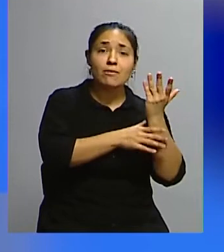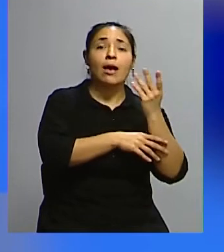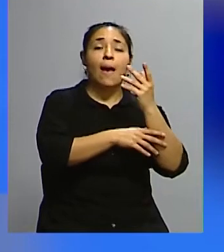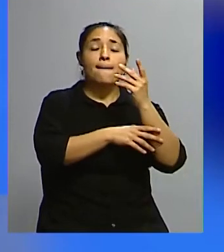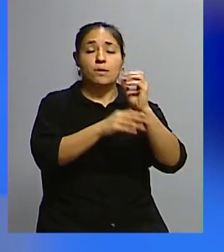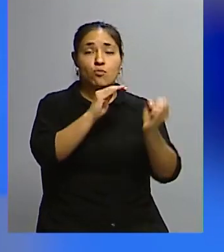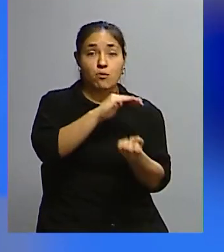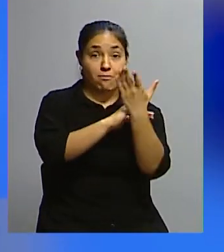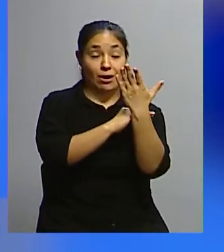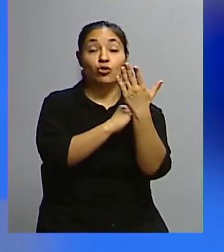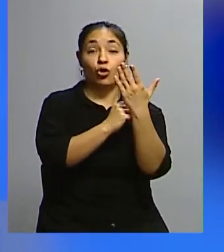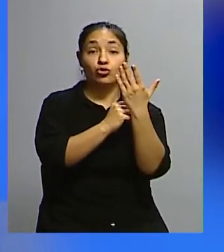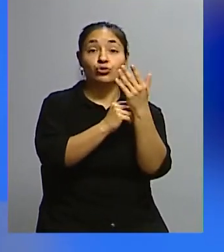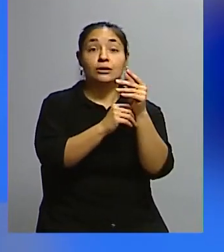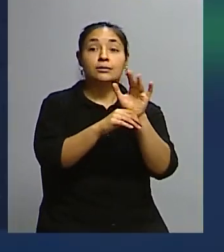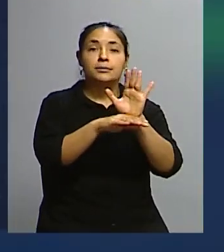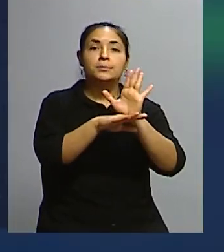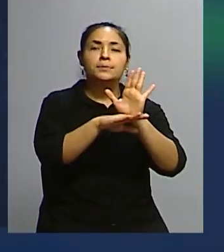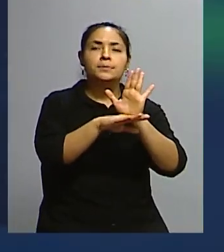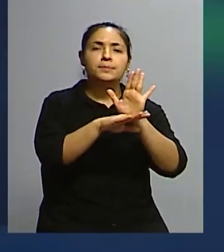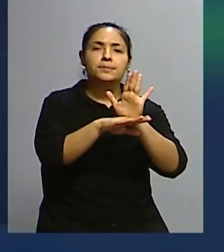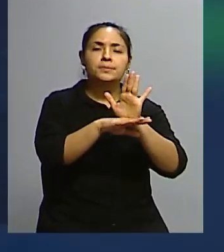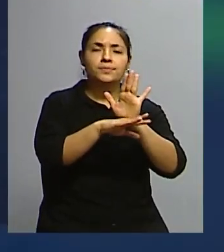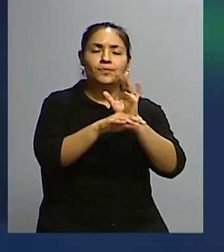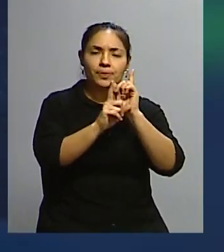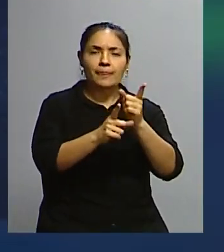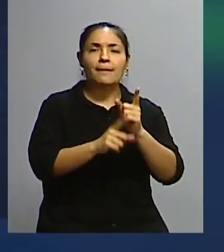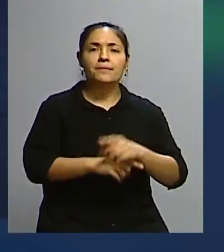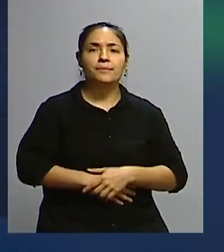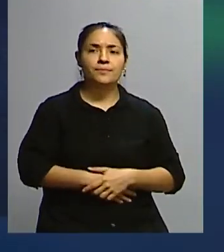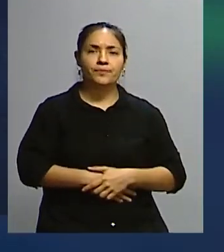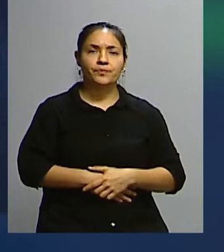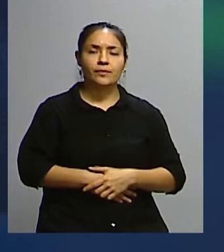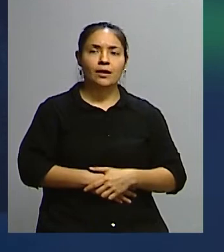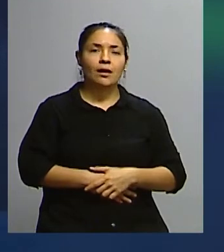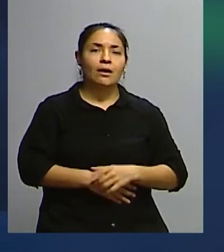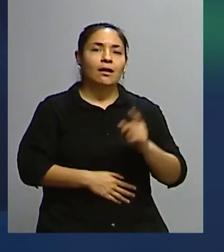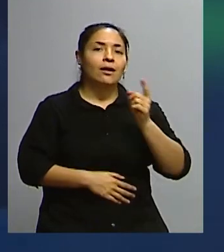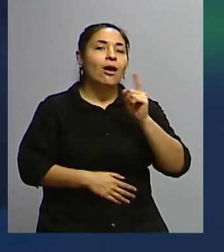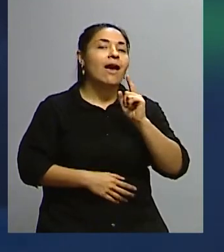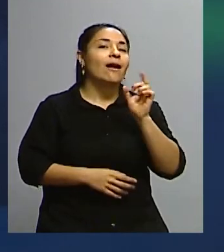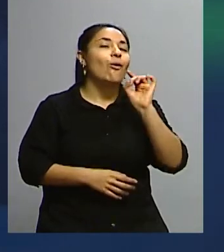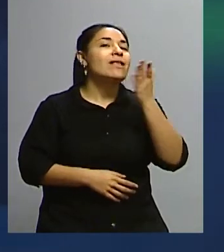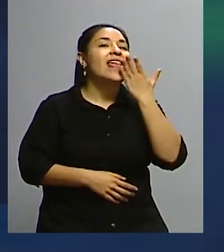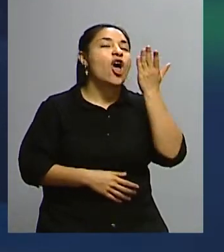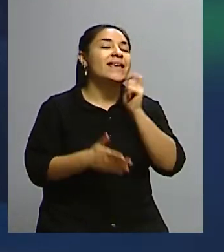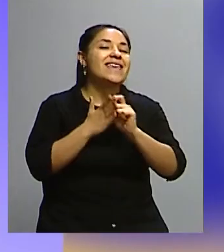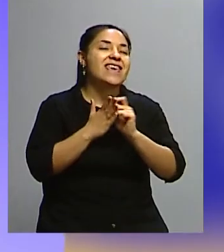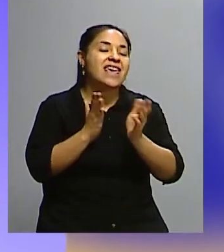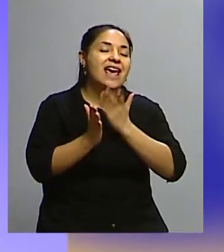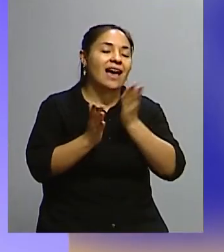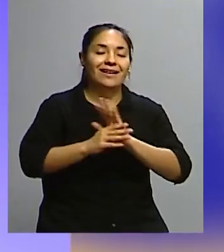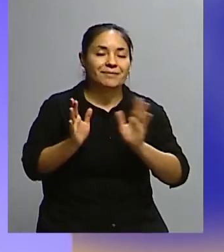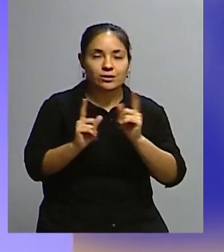Mercosur, significa también, esto no es solamente teoría, esto no es solamente política